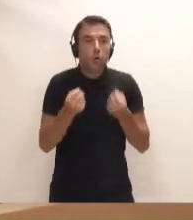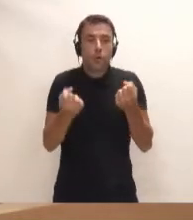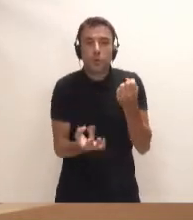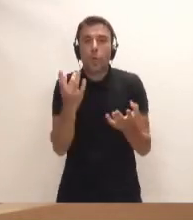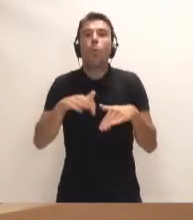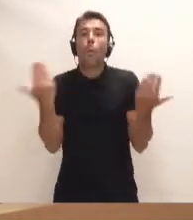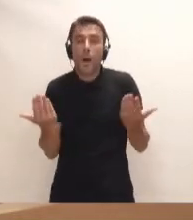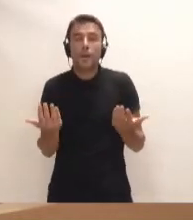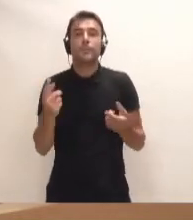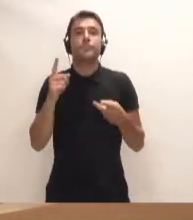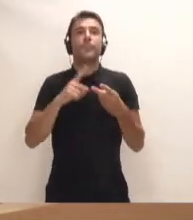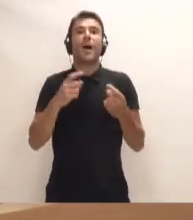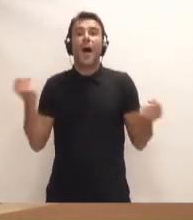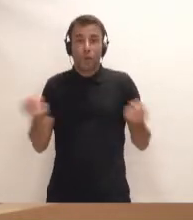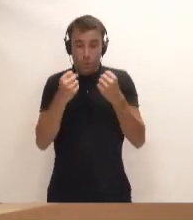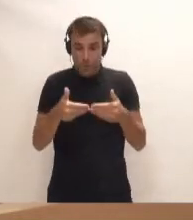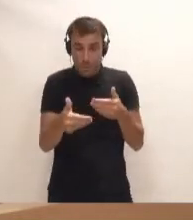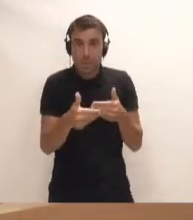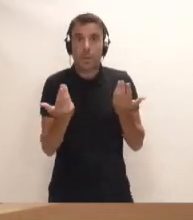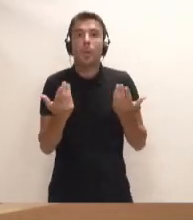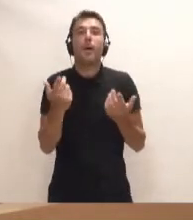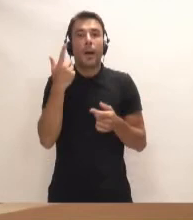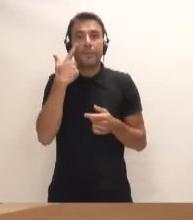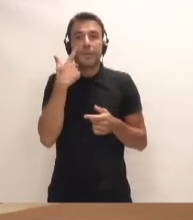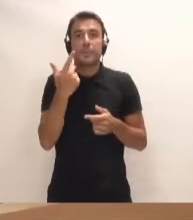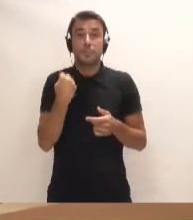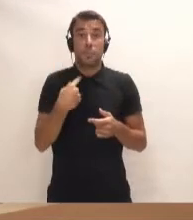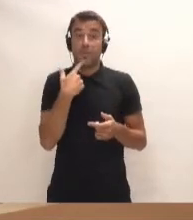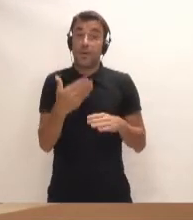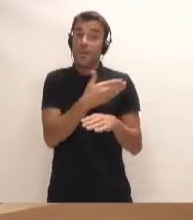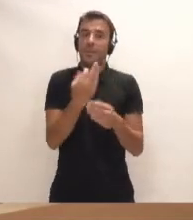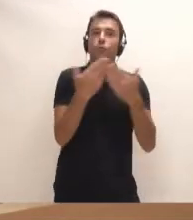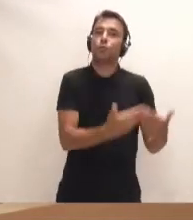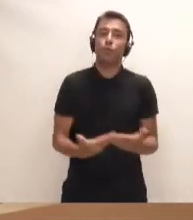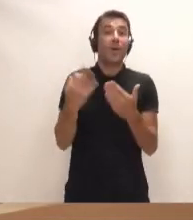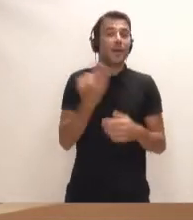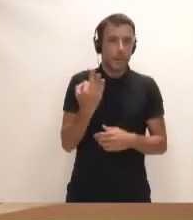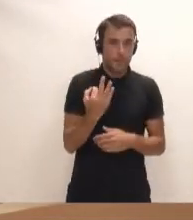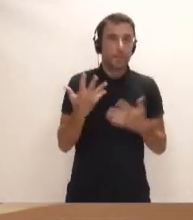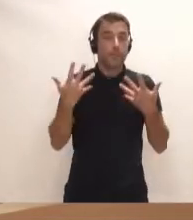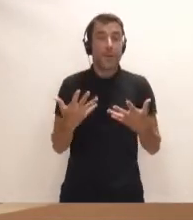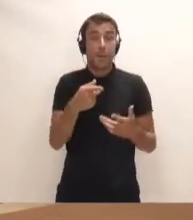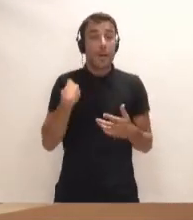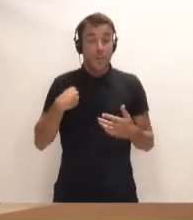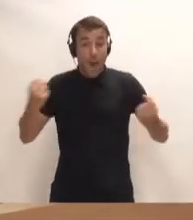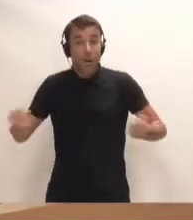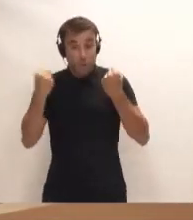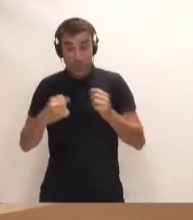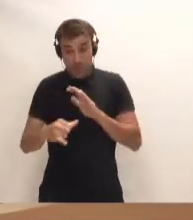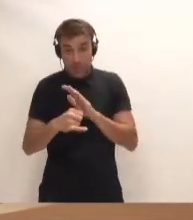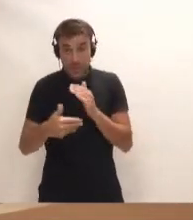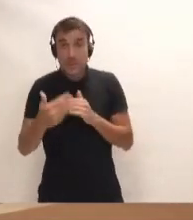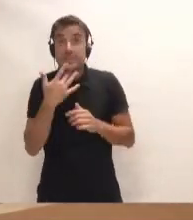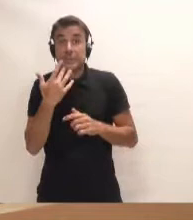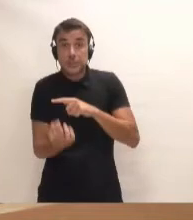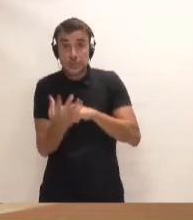cabo. Actuaciones a corto plazo que, bueno, habrá que ver qué es lo que dice este estudio, pero que hay que tener en cuenta que esas actuaciones a corto plazo, si se